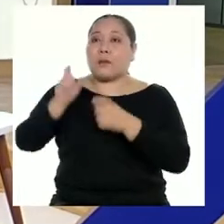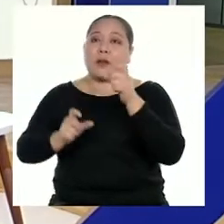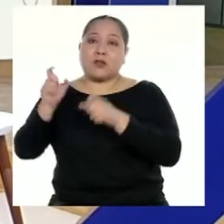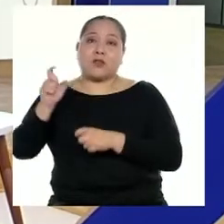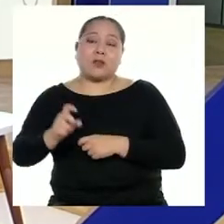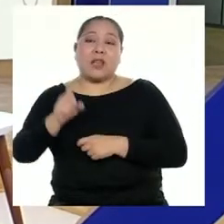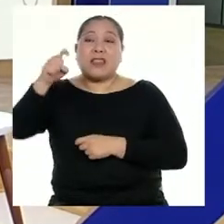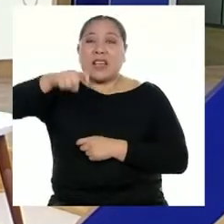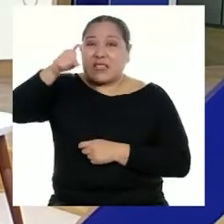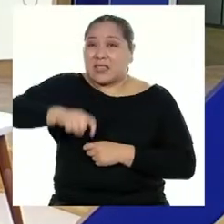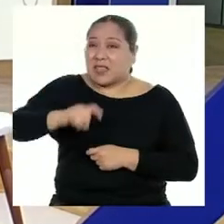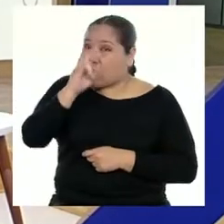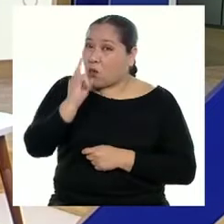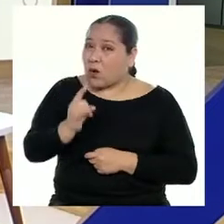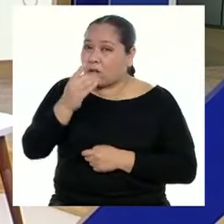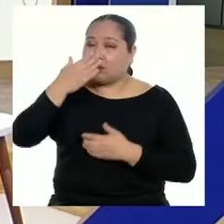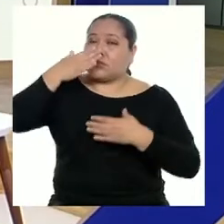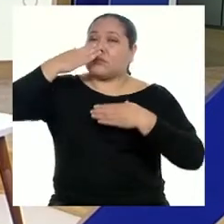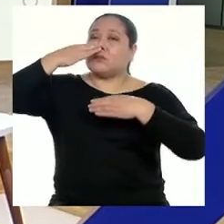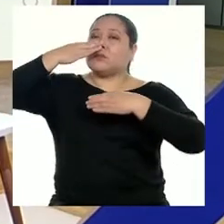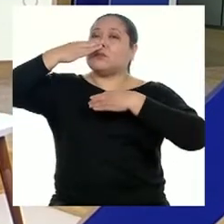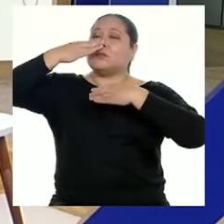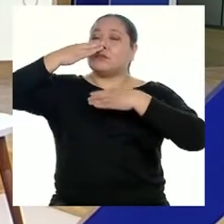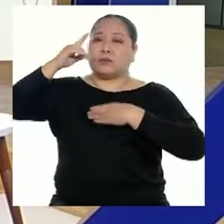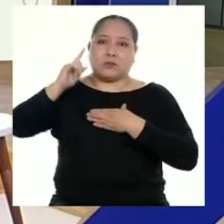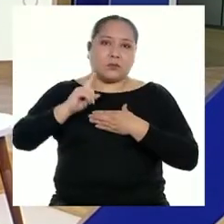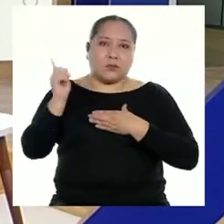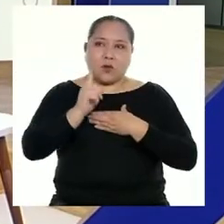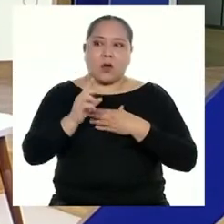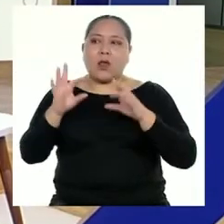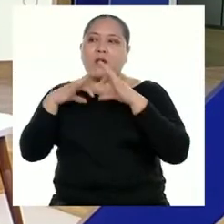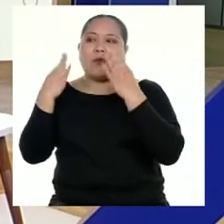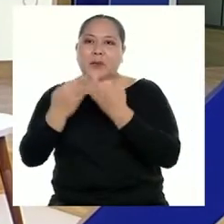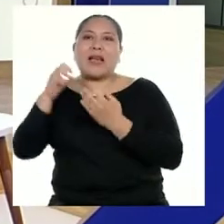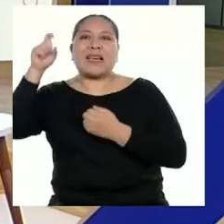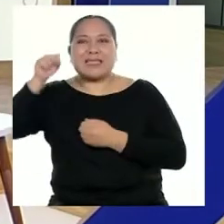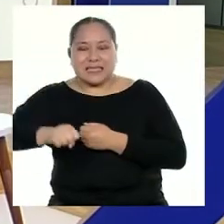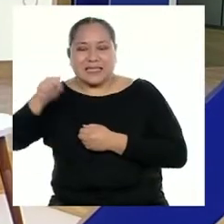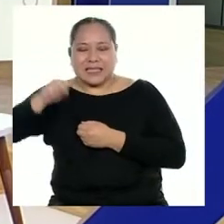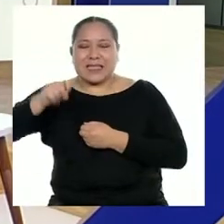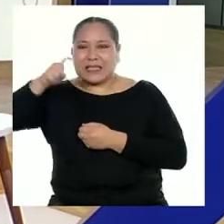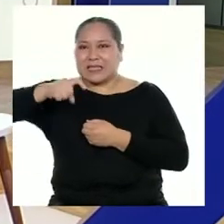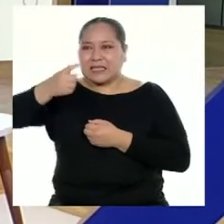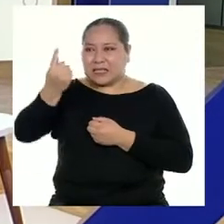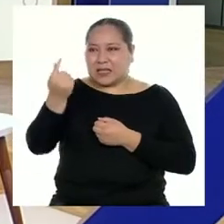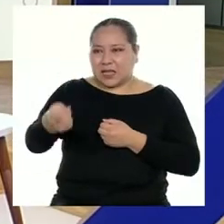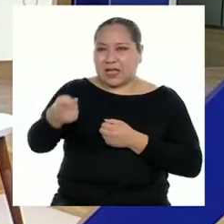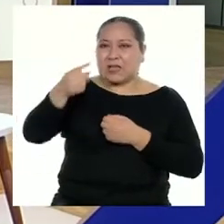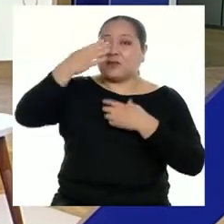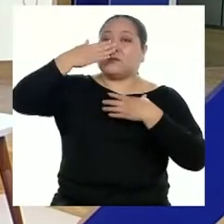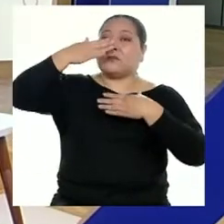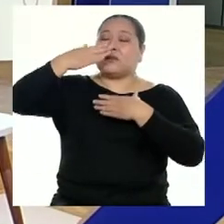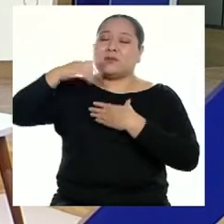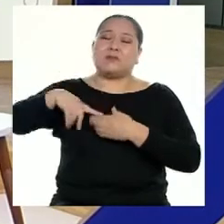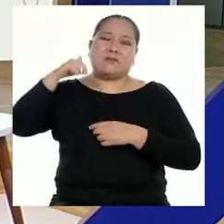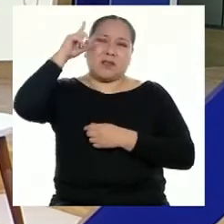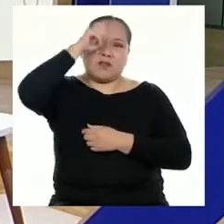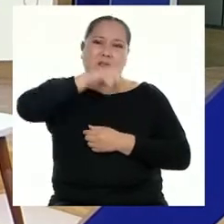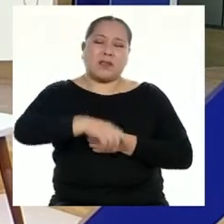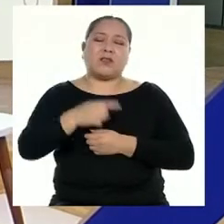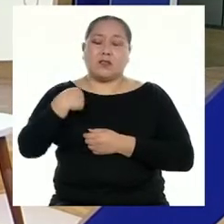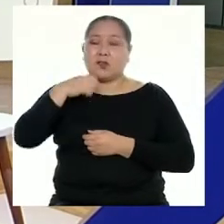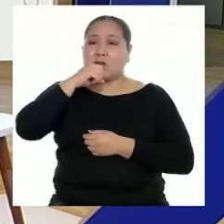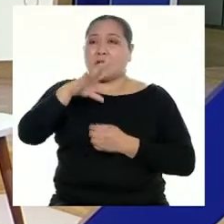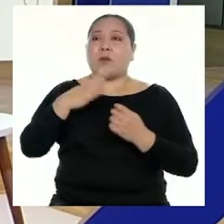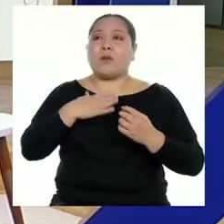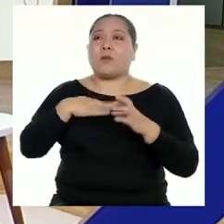llegan a necesitar oxígeno, los familiares de los que sí necesitan este insumo la pasan bien difícil. Se los digo porque mi familia